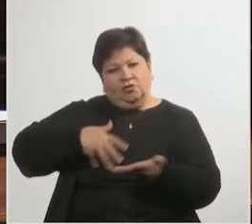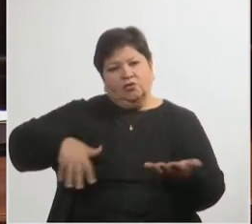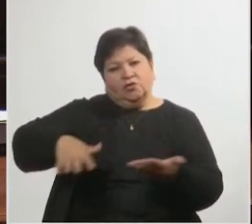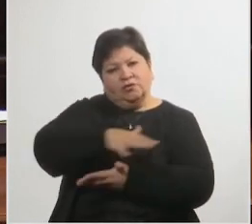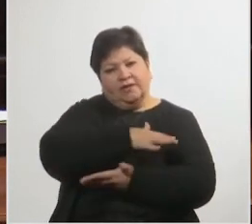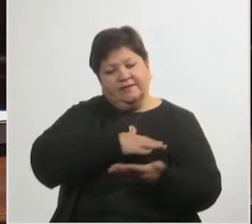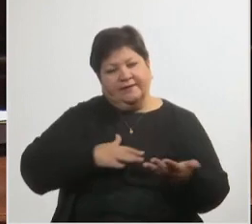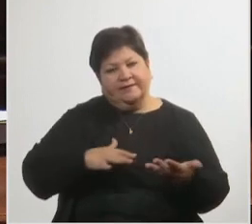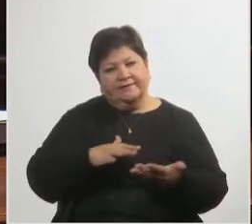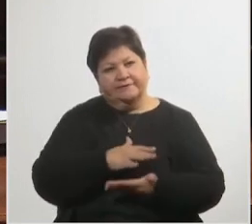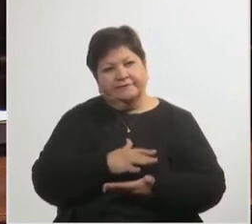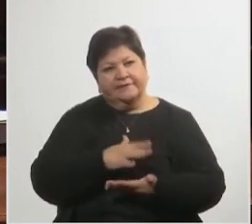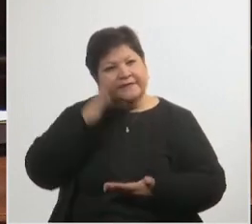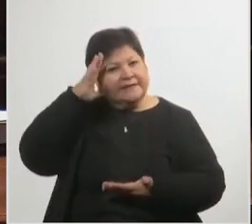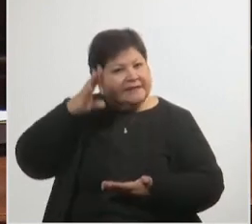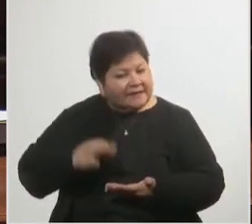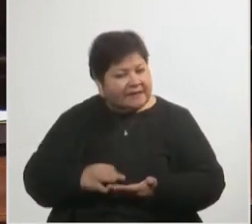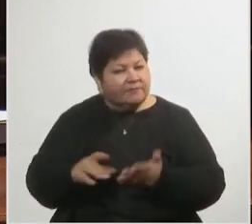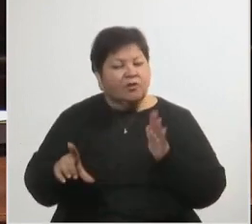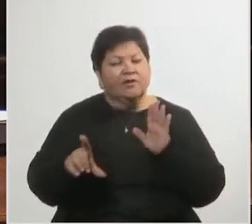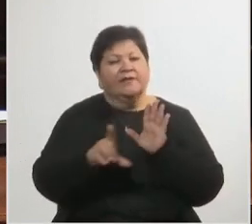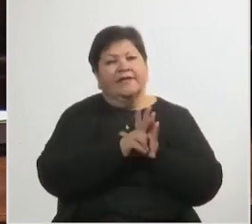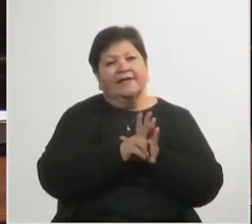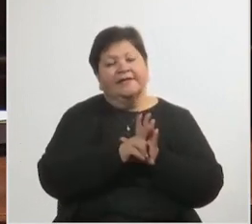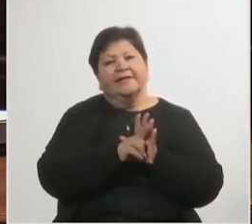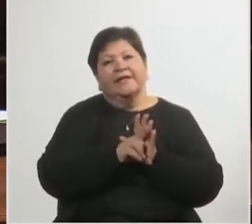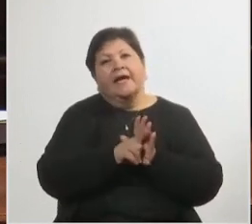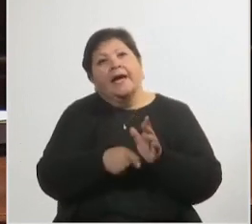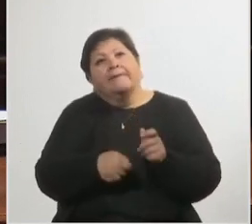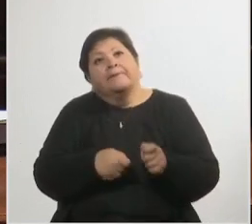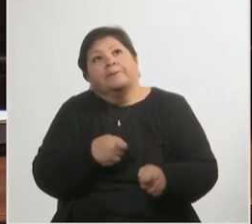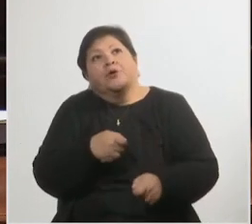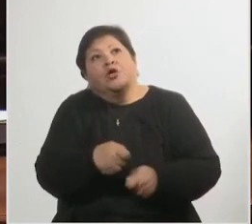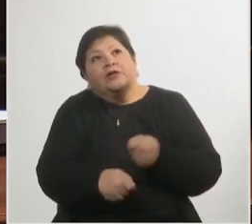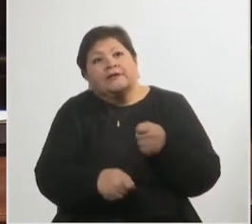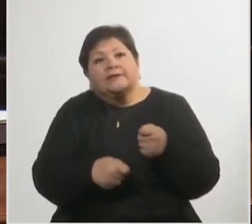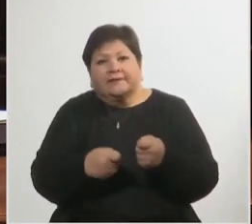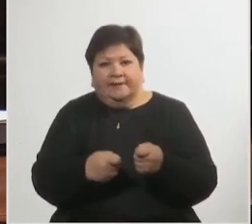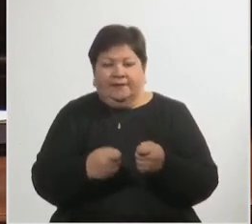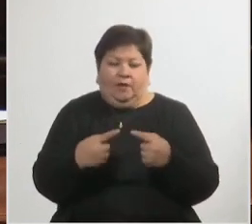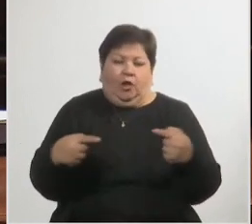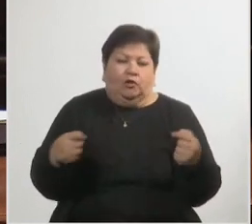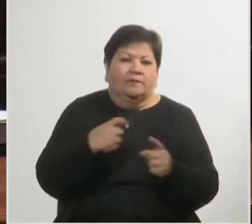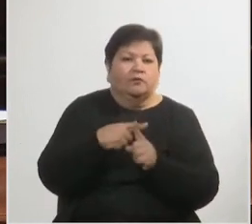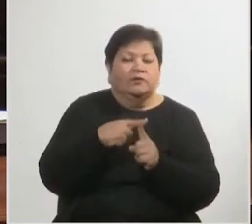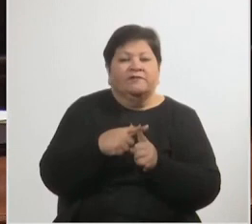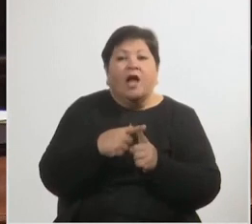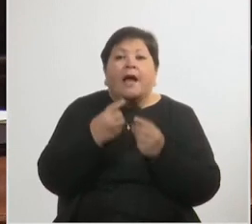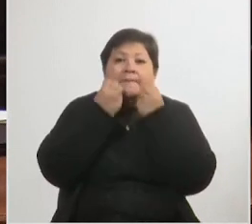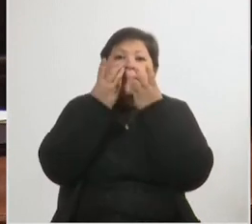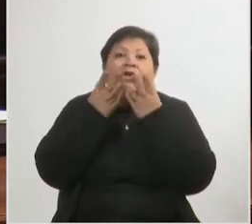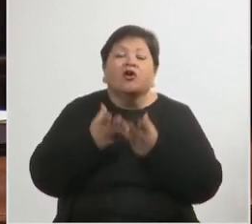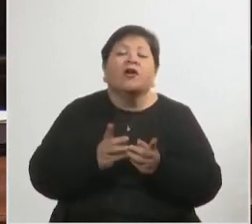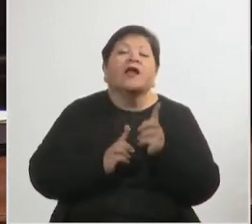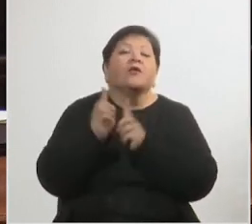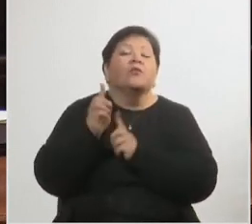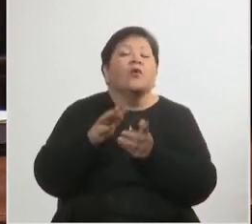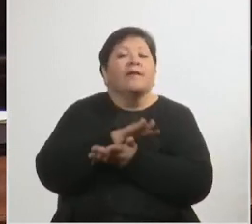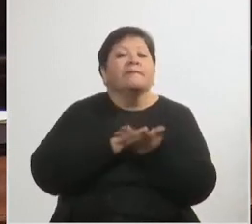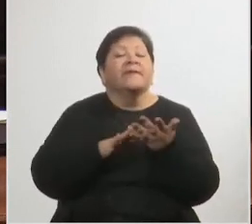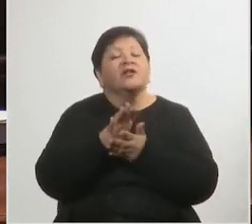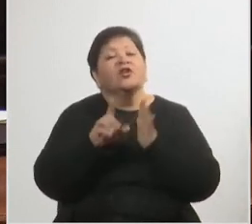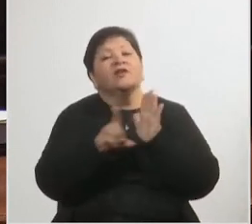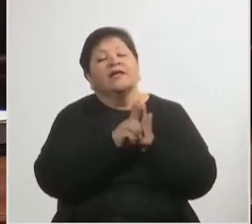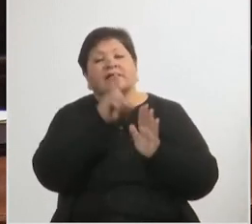Creemos que esta ley aporta algo de sentido común, mejora algunos aspectos de esa ley,